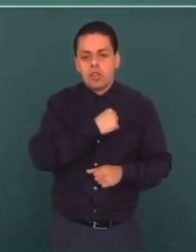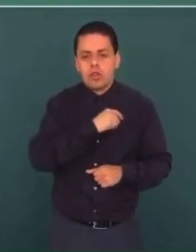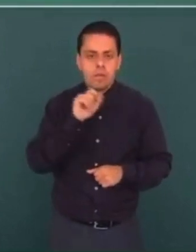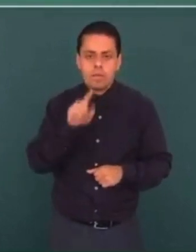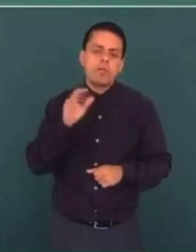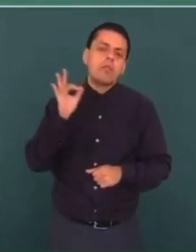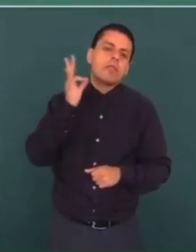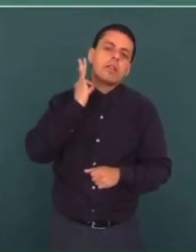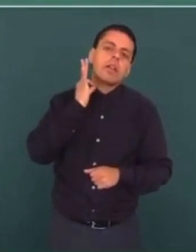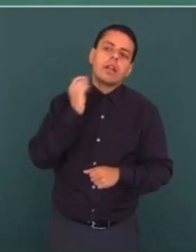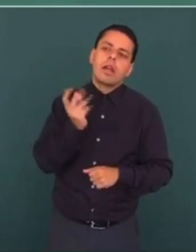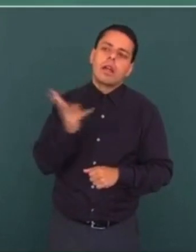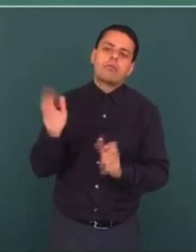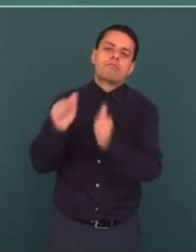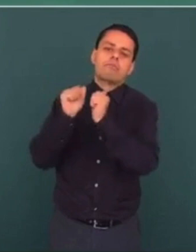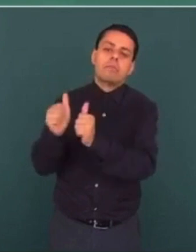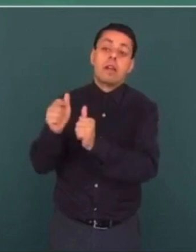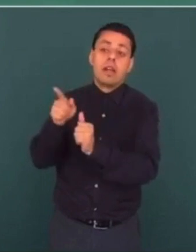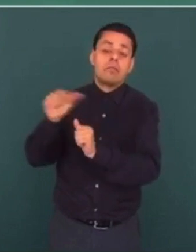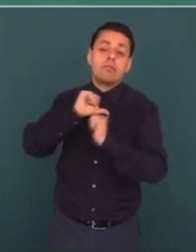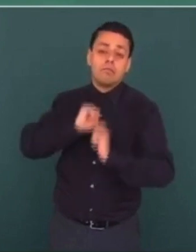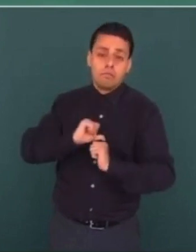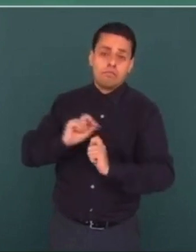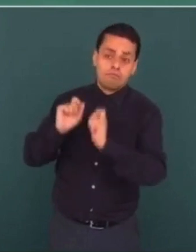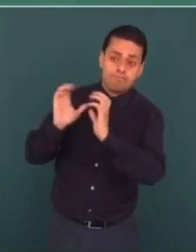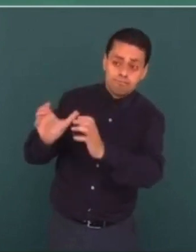fiscalía lo está haciendo,